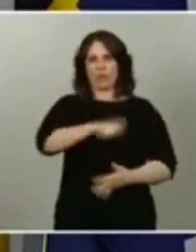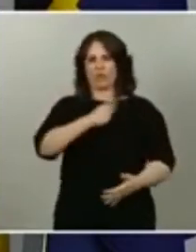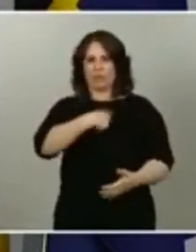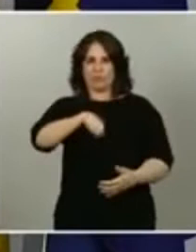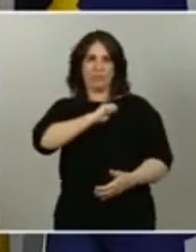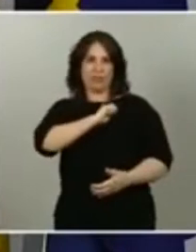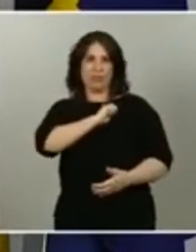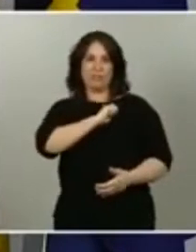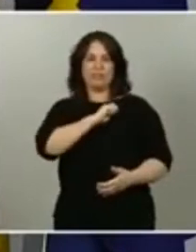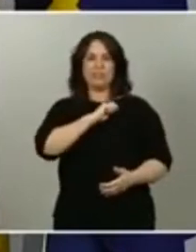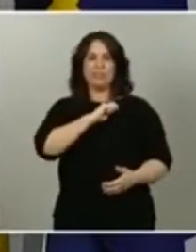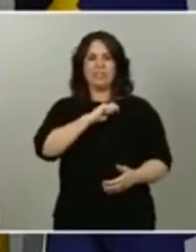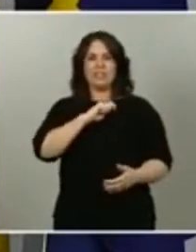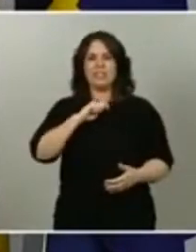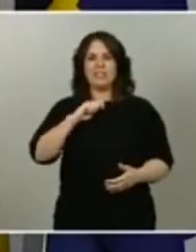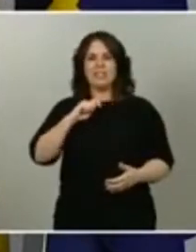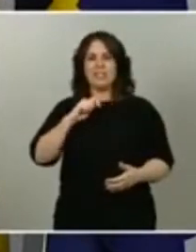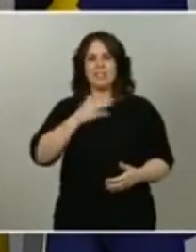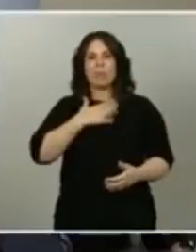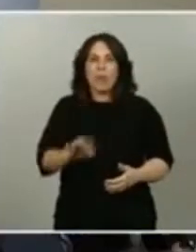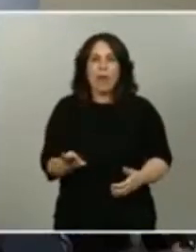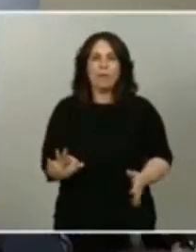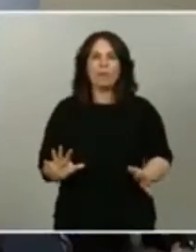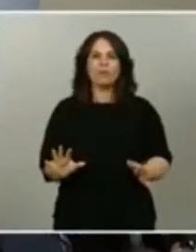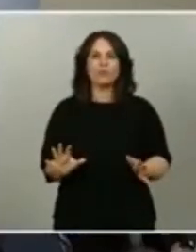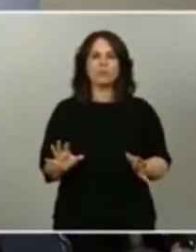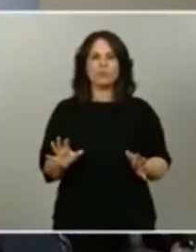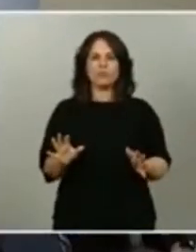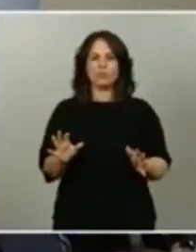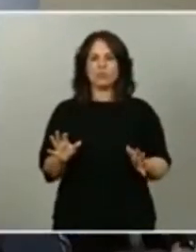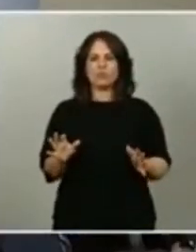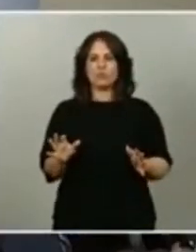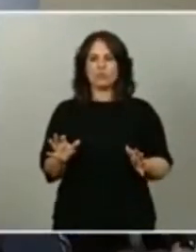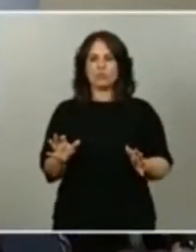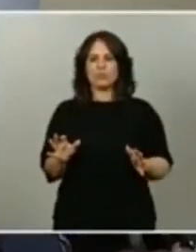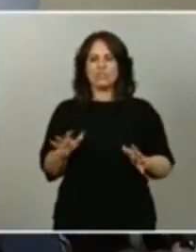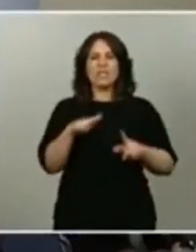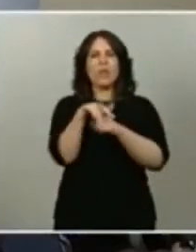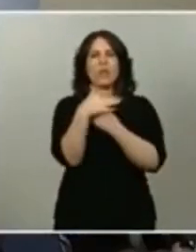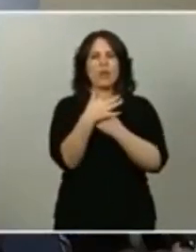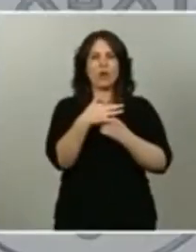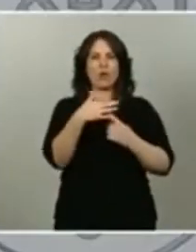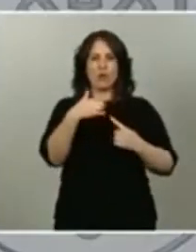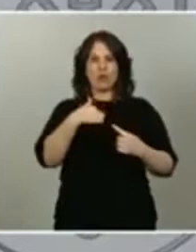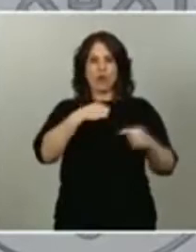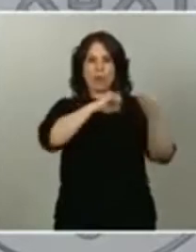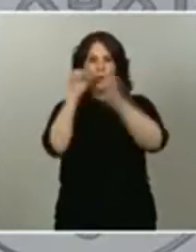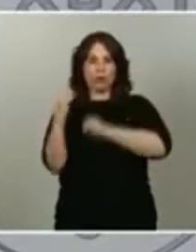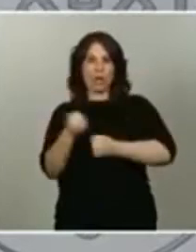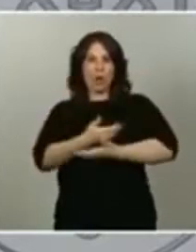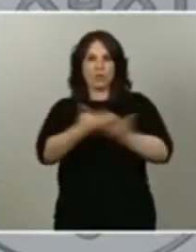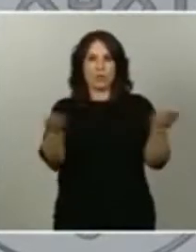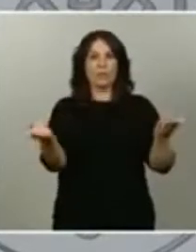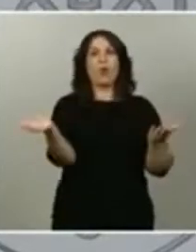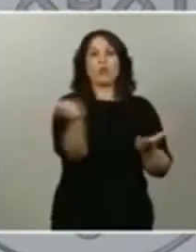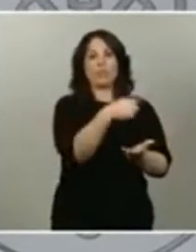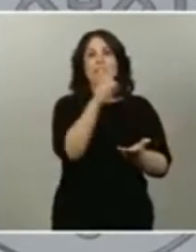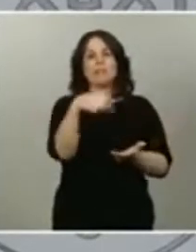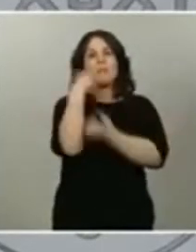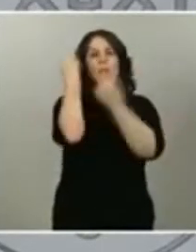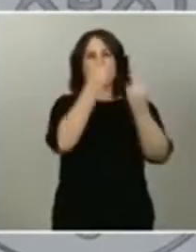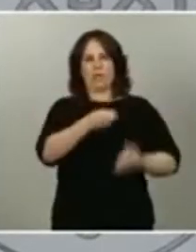desenvolver en unas condiciones en las que todos protejamos la vida de todos. Esto es lo que se pretendía con el decreto de nueva